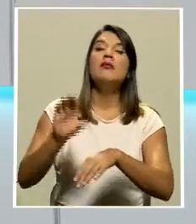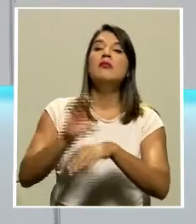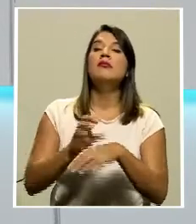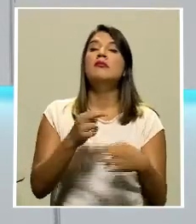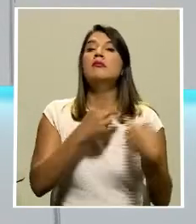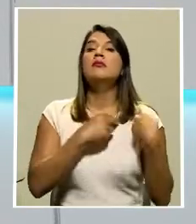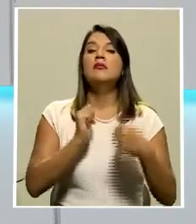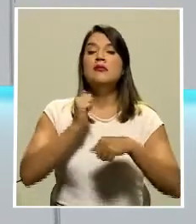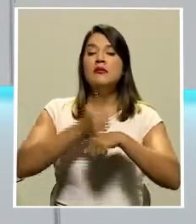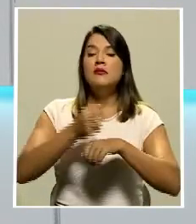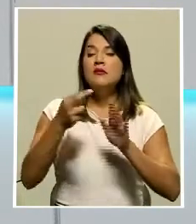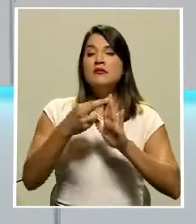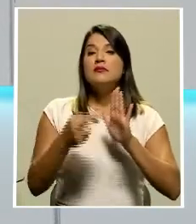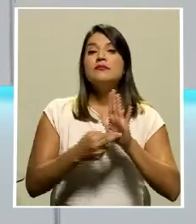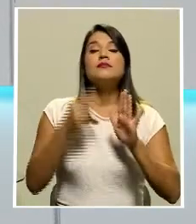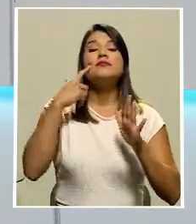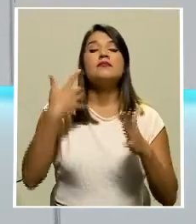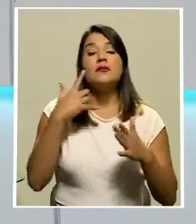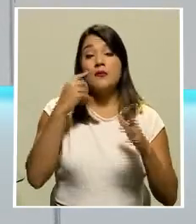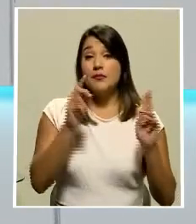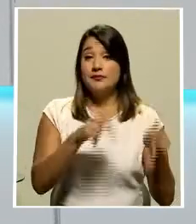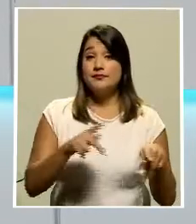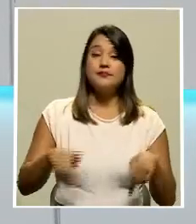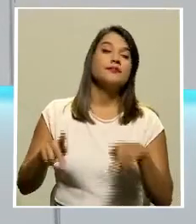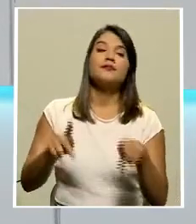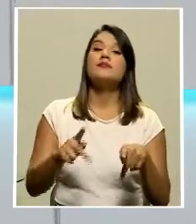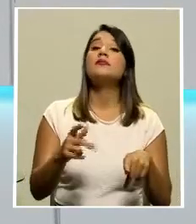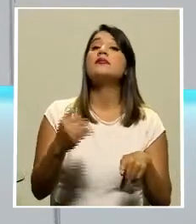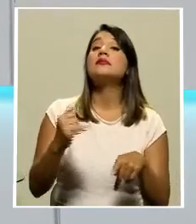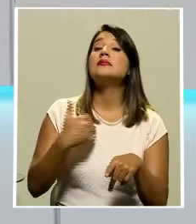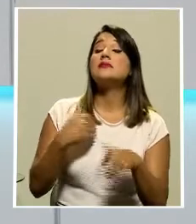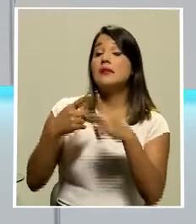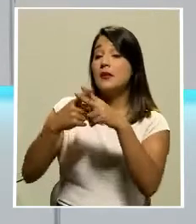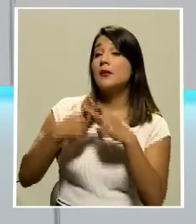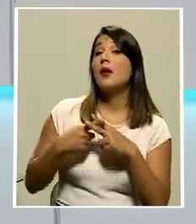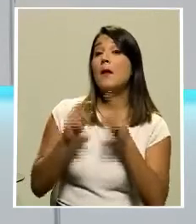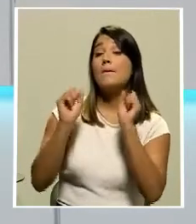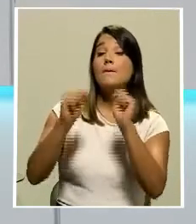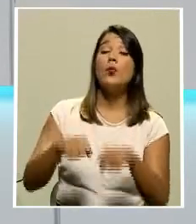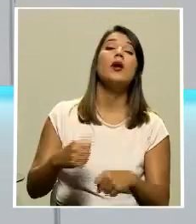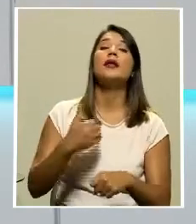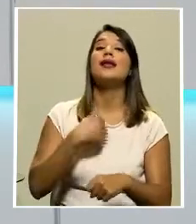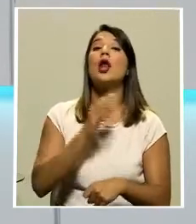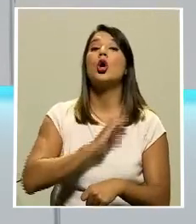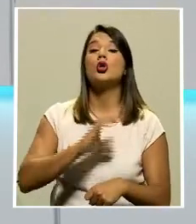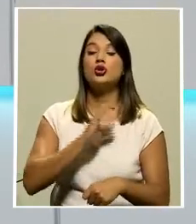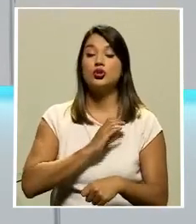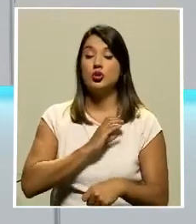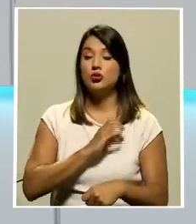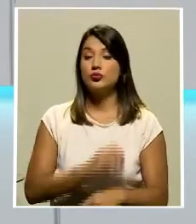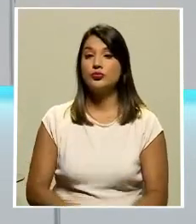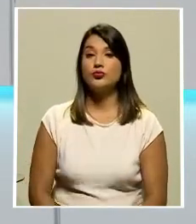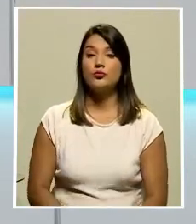para que los potenciales usuarios de los créditos reciban las condiciones crediticias